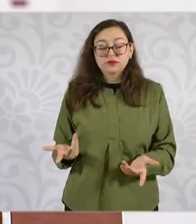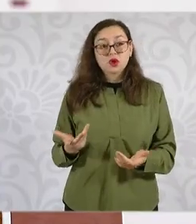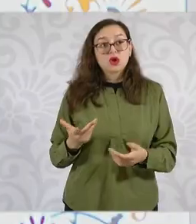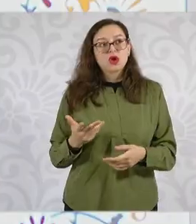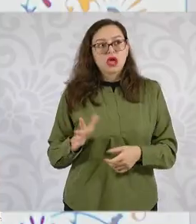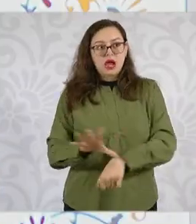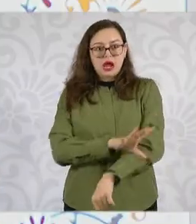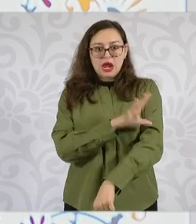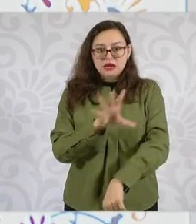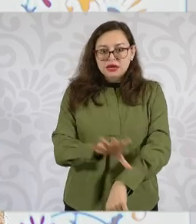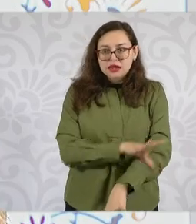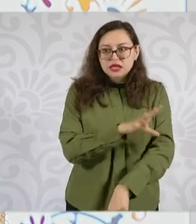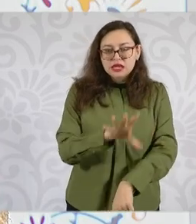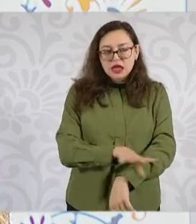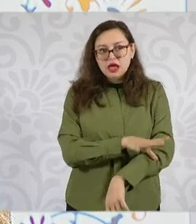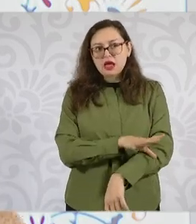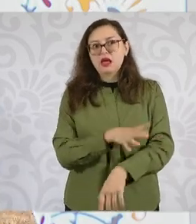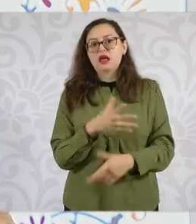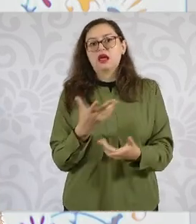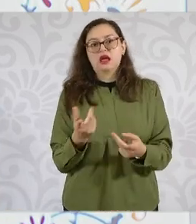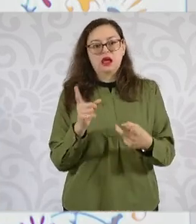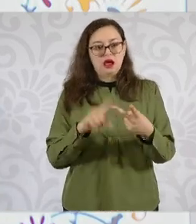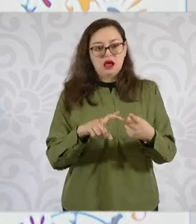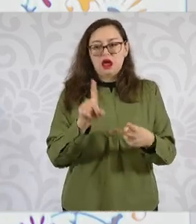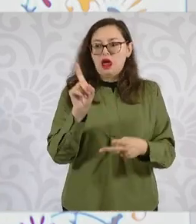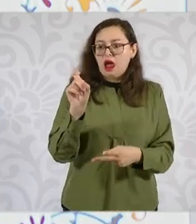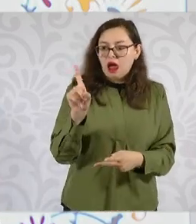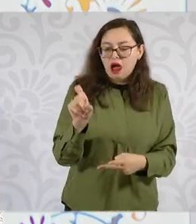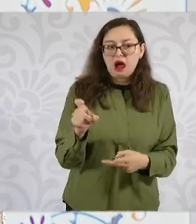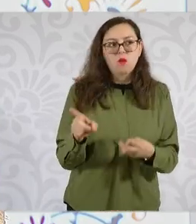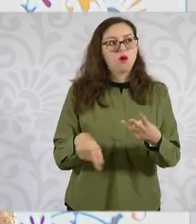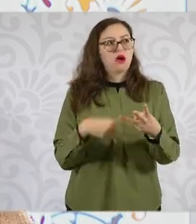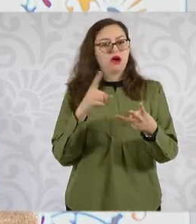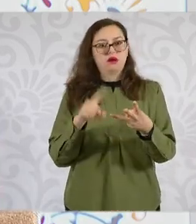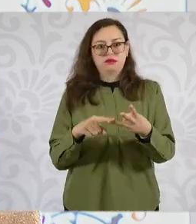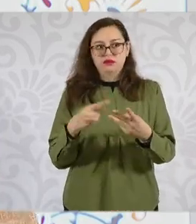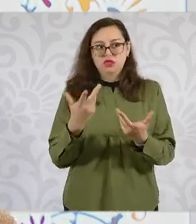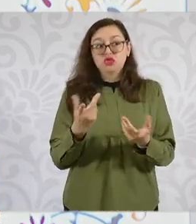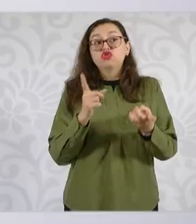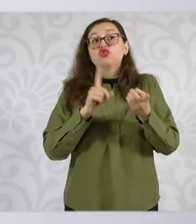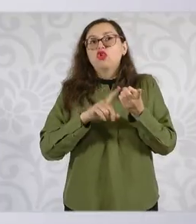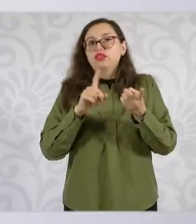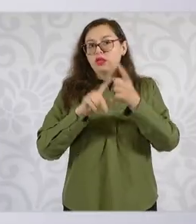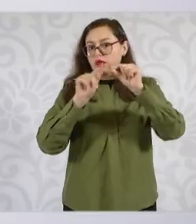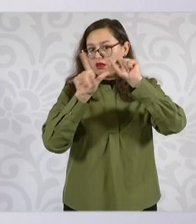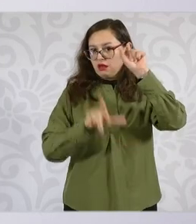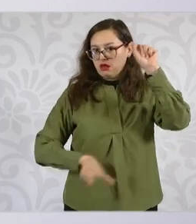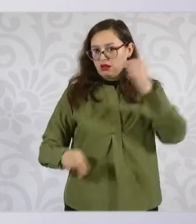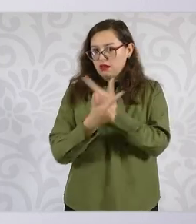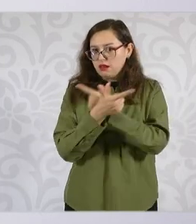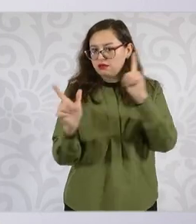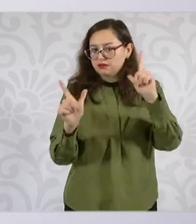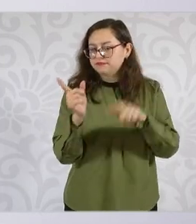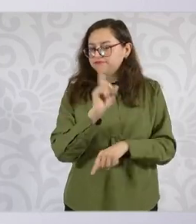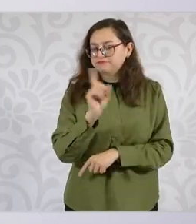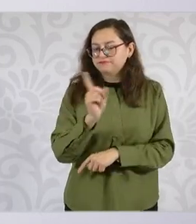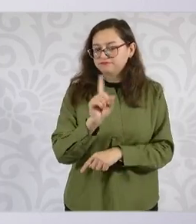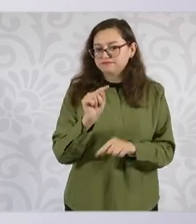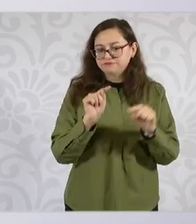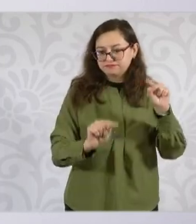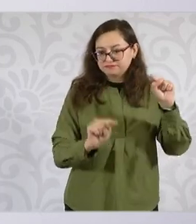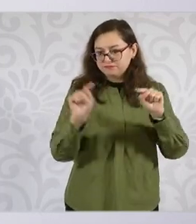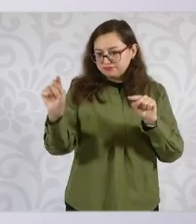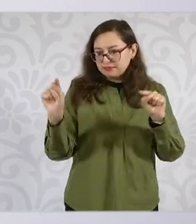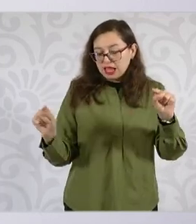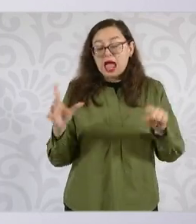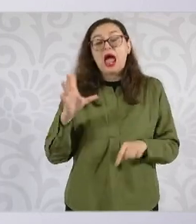¿Va a haber energía eléctrica? ¿Dónde hay agua? Entonces, nosotros hemos desarrollado un programa que le llamamos de Polos de